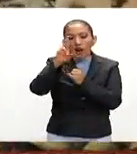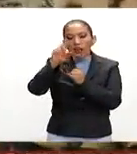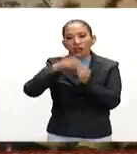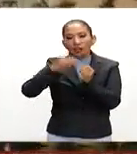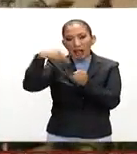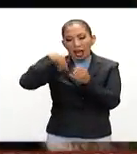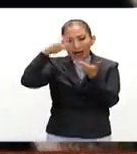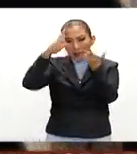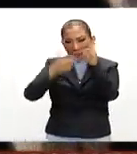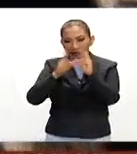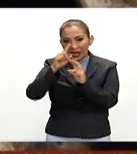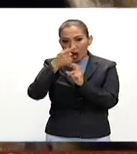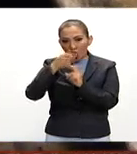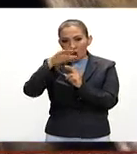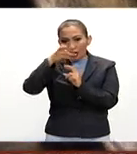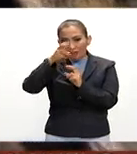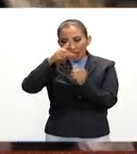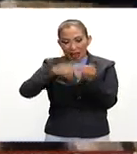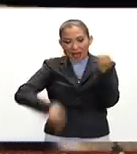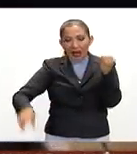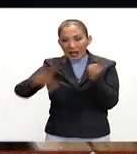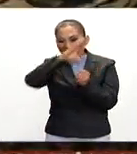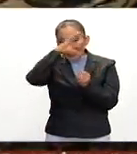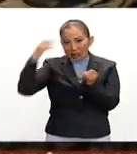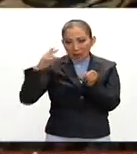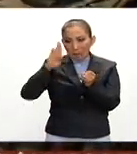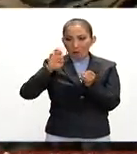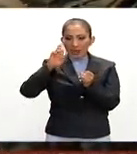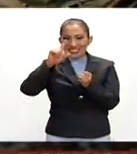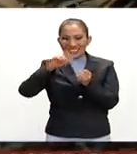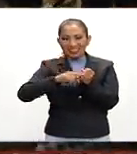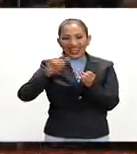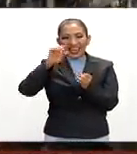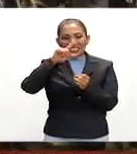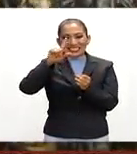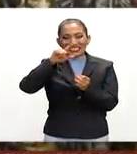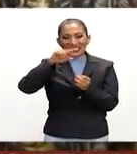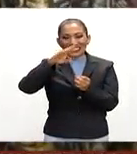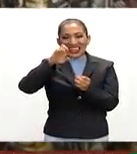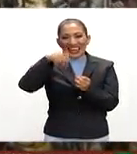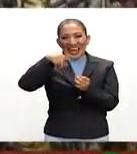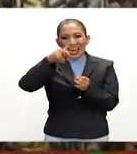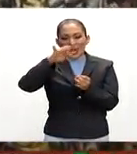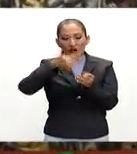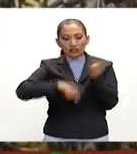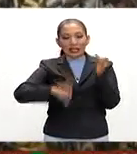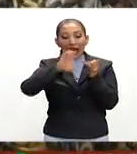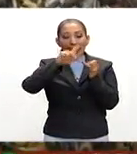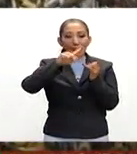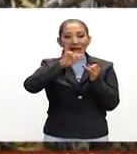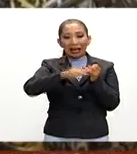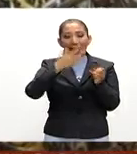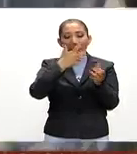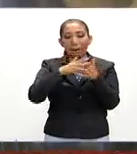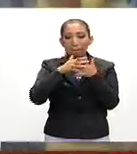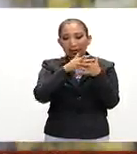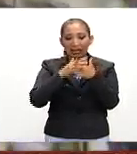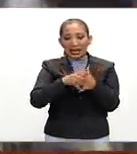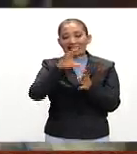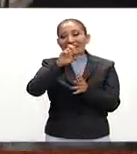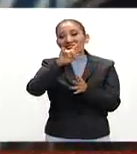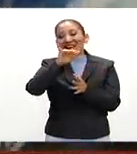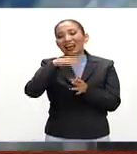de la revolución de Diego Rivera el retrato de la burguesía de David Alfaro Siqueiros y de Epic American Civilization